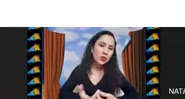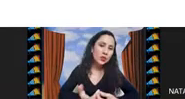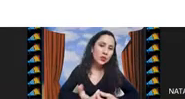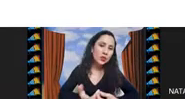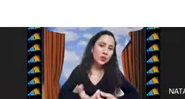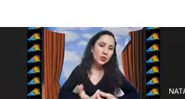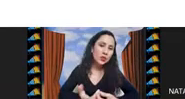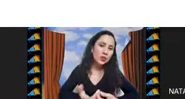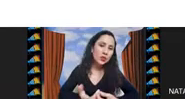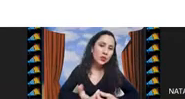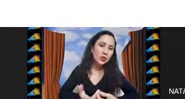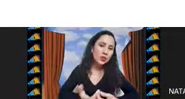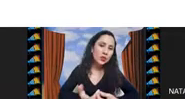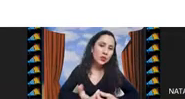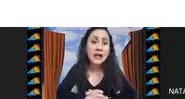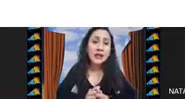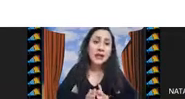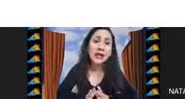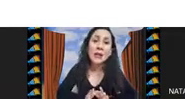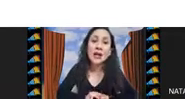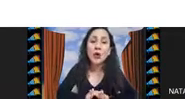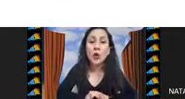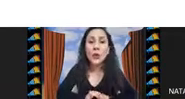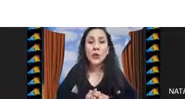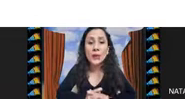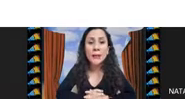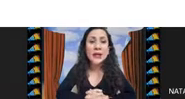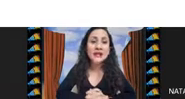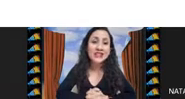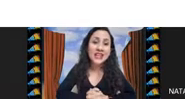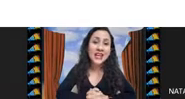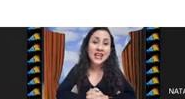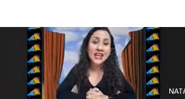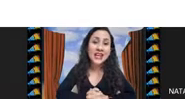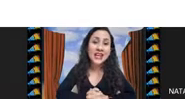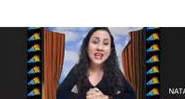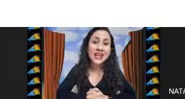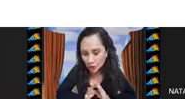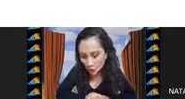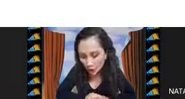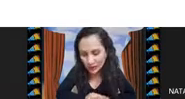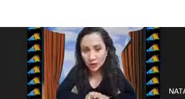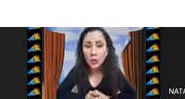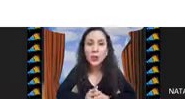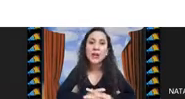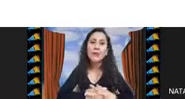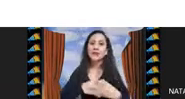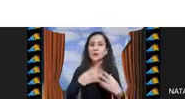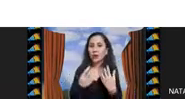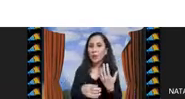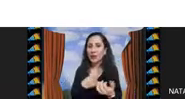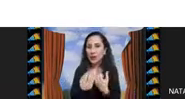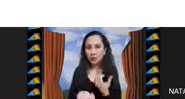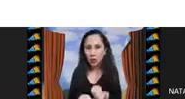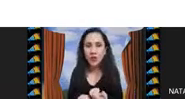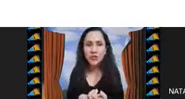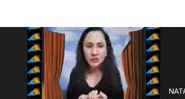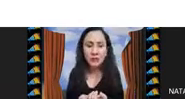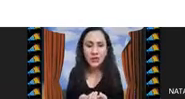estado trabajando mis estudiantes tiene que ver con problemas de agrupación que son problemas